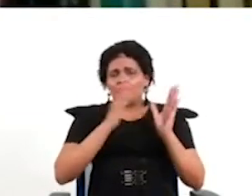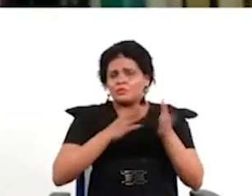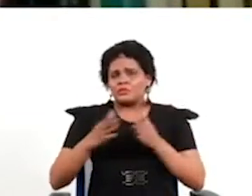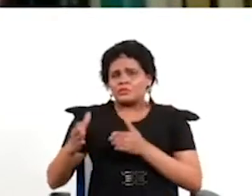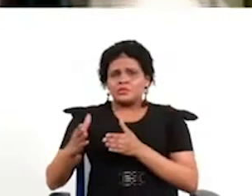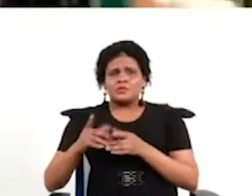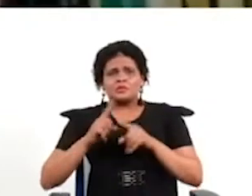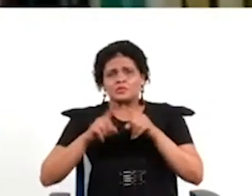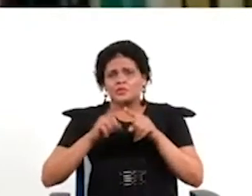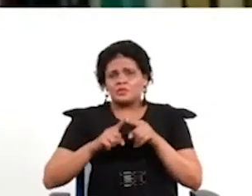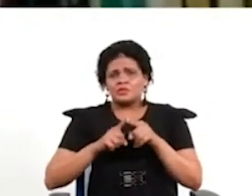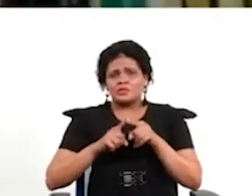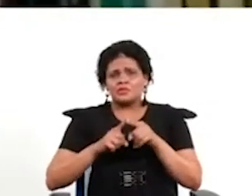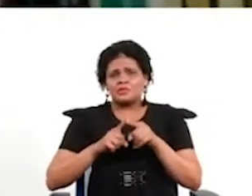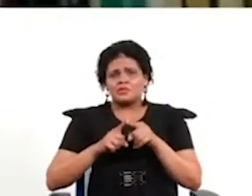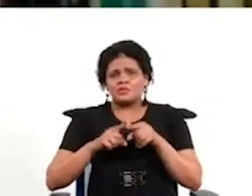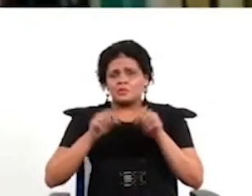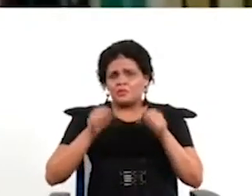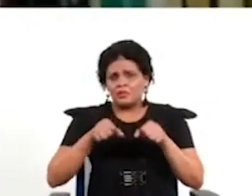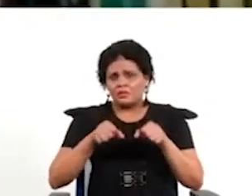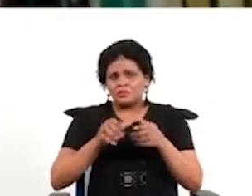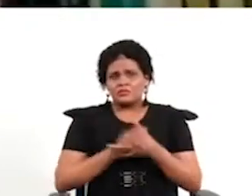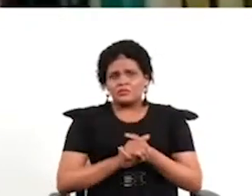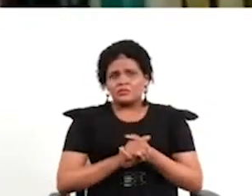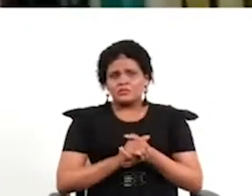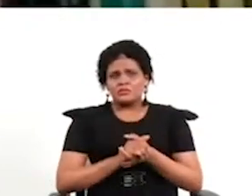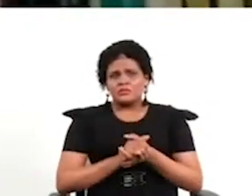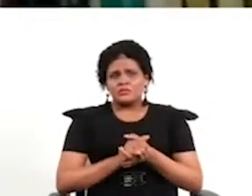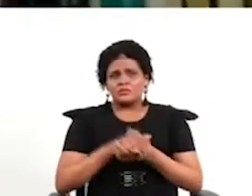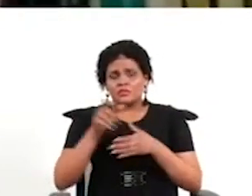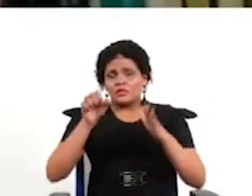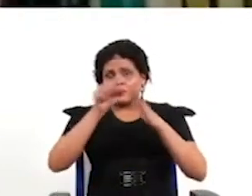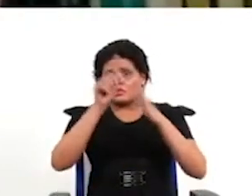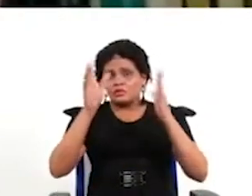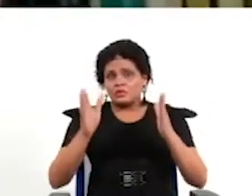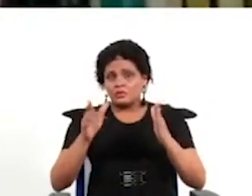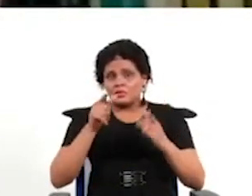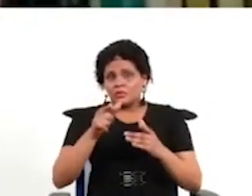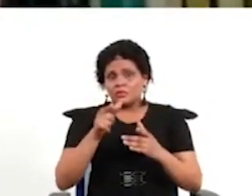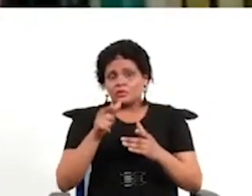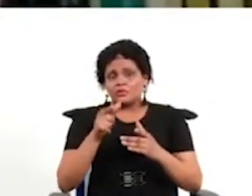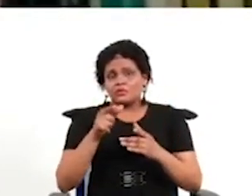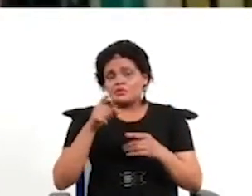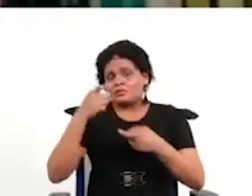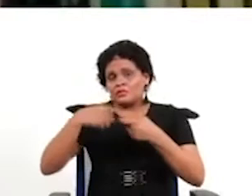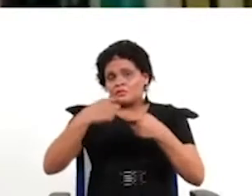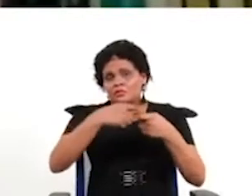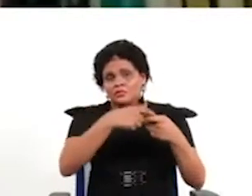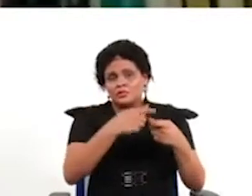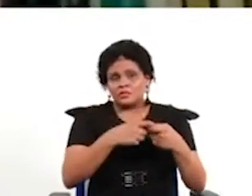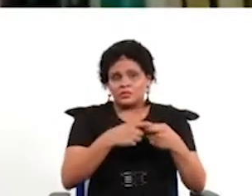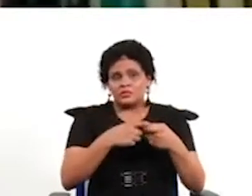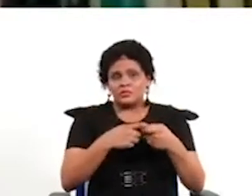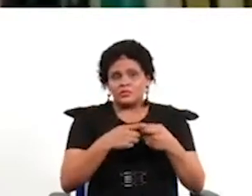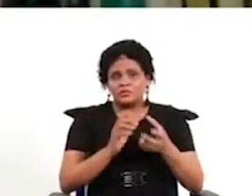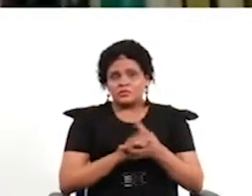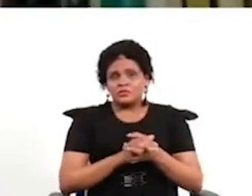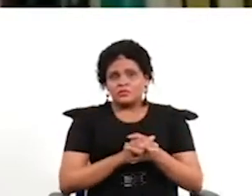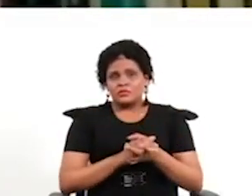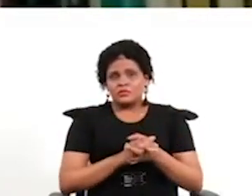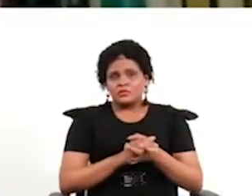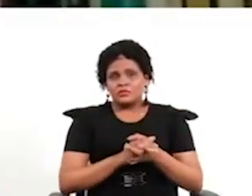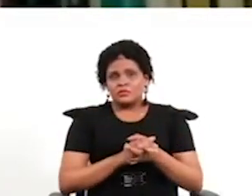cuando ni siquiera es posible rastrear sistemáticamente que pedía la participación ciudadana en Ecuador no están disponibles estos